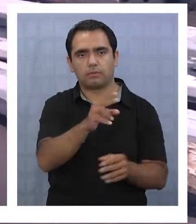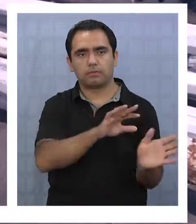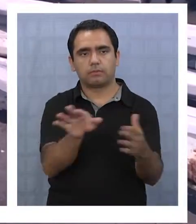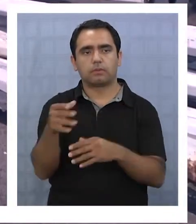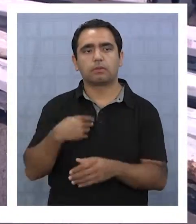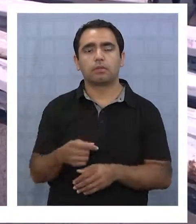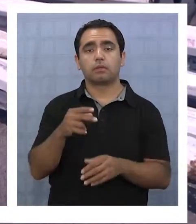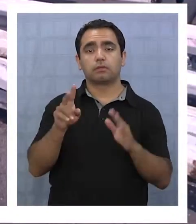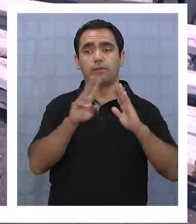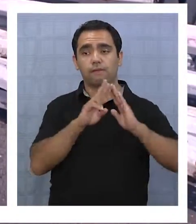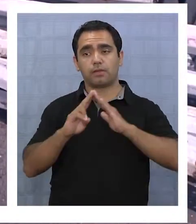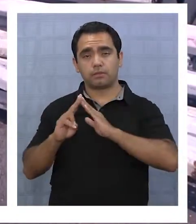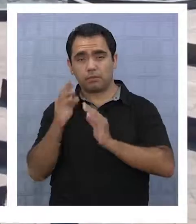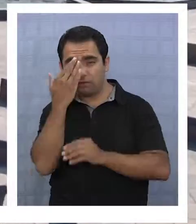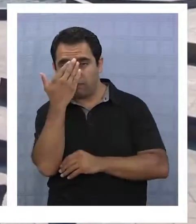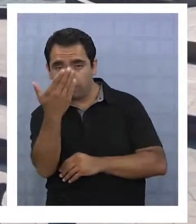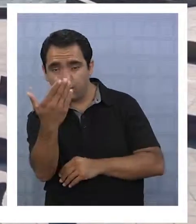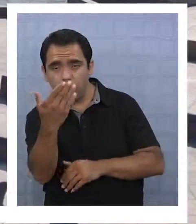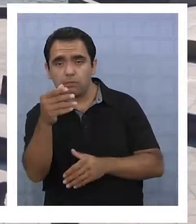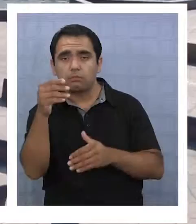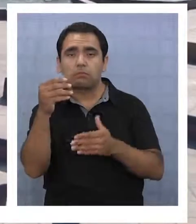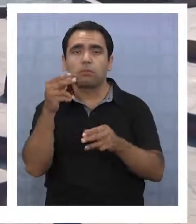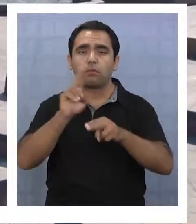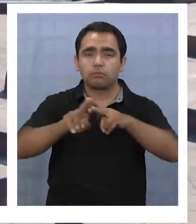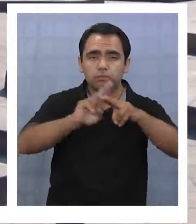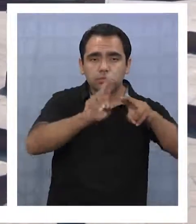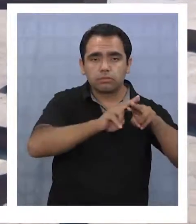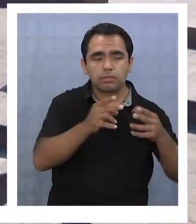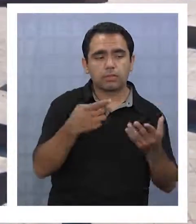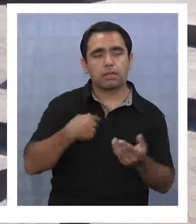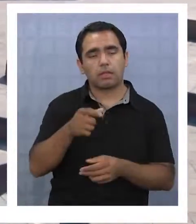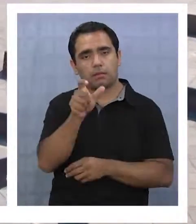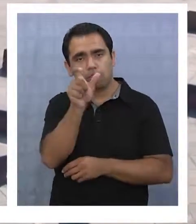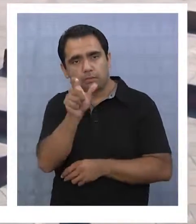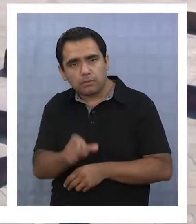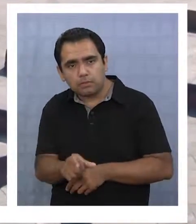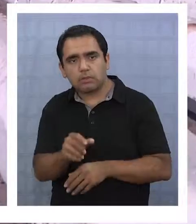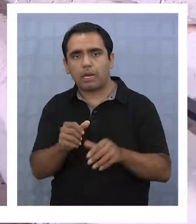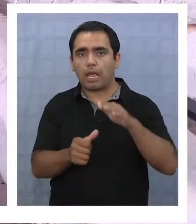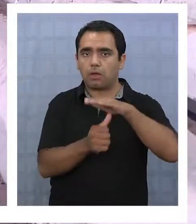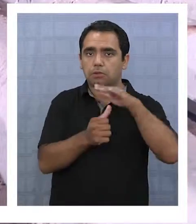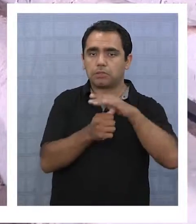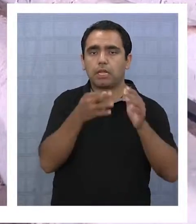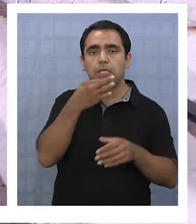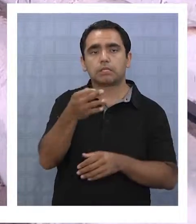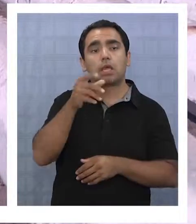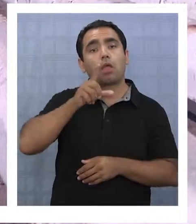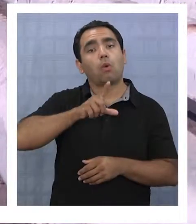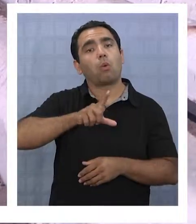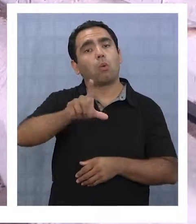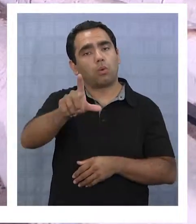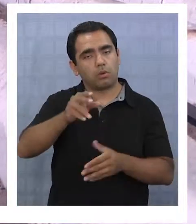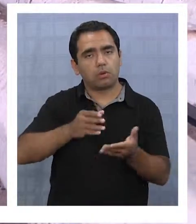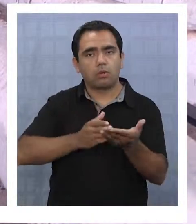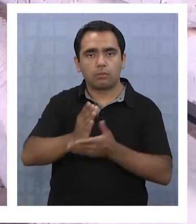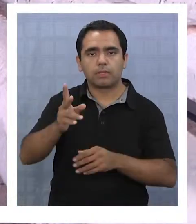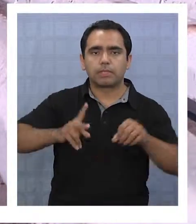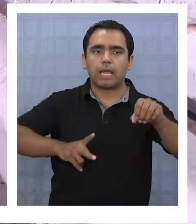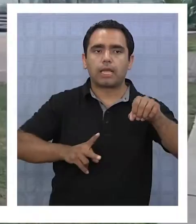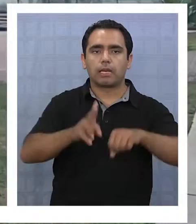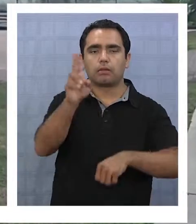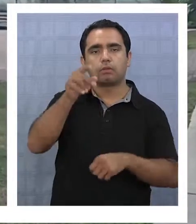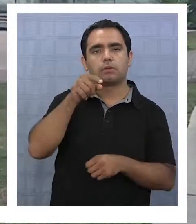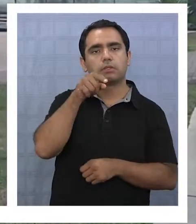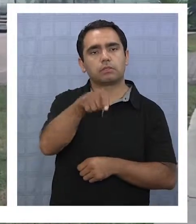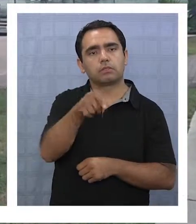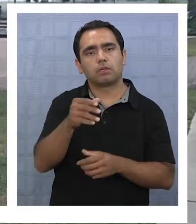Frente a las dudas de los vecinos, los trabajos continúan y a juicio del concejal, en julio se inaugura la cancha de